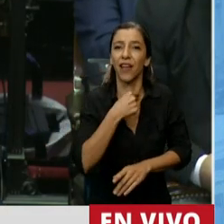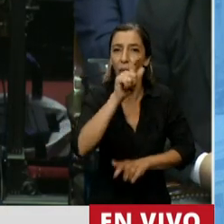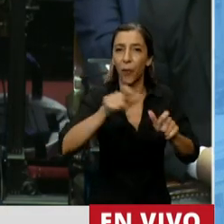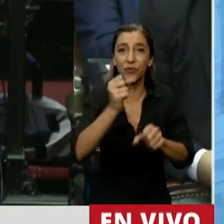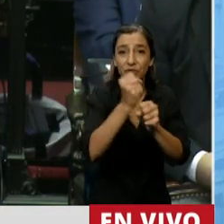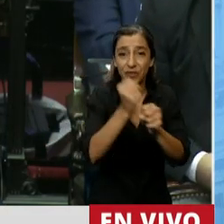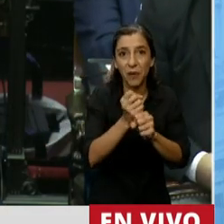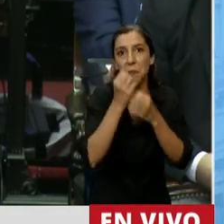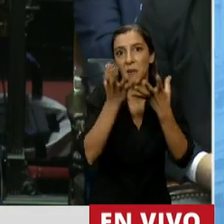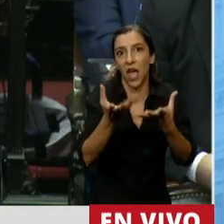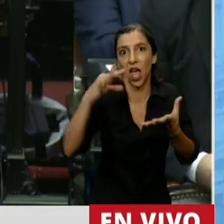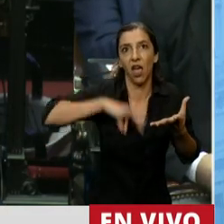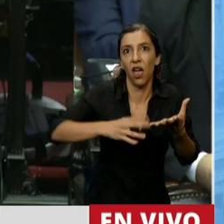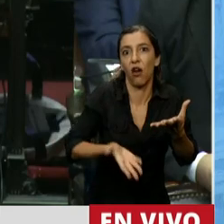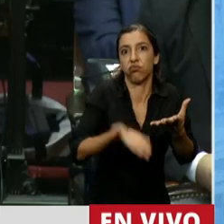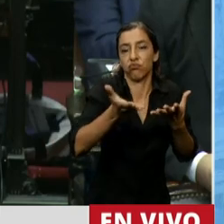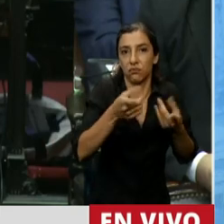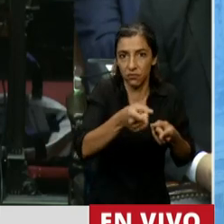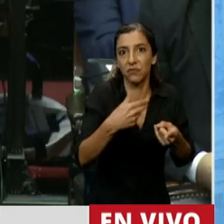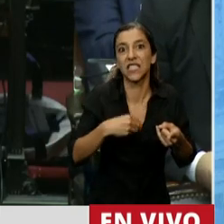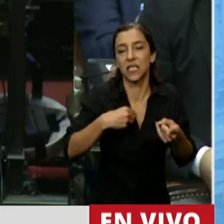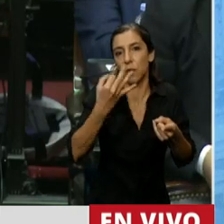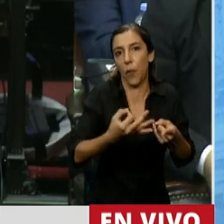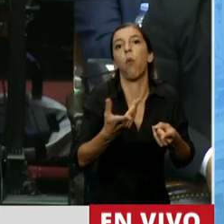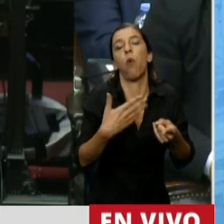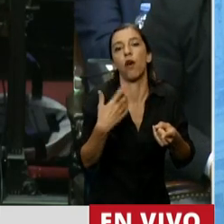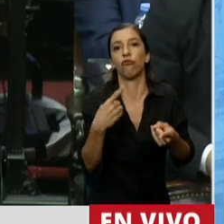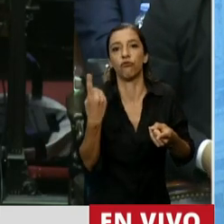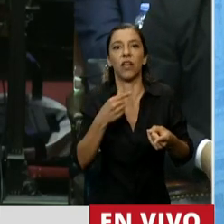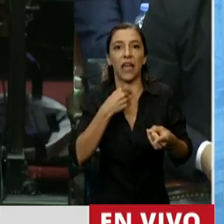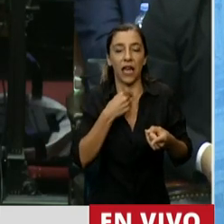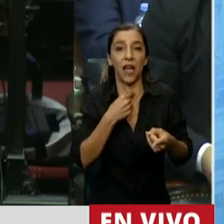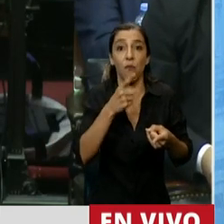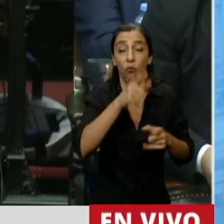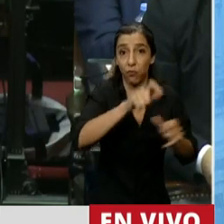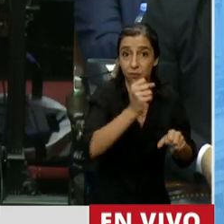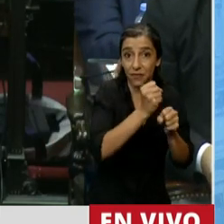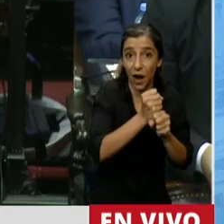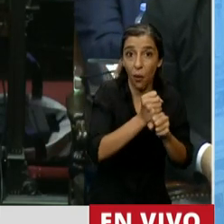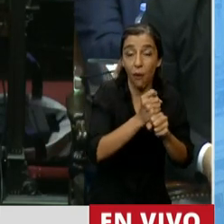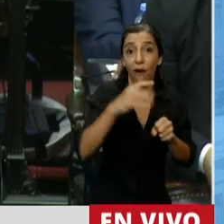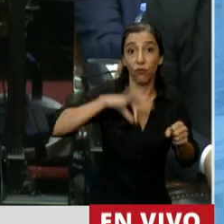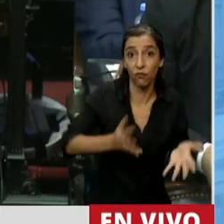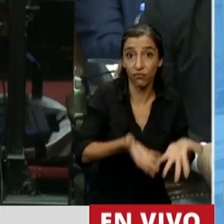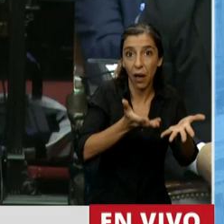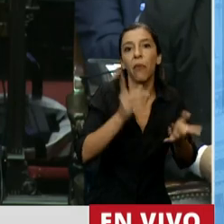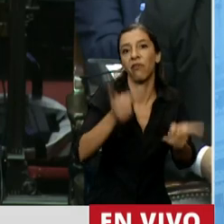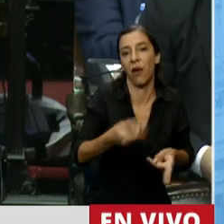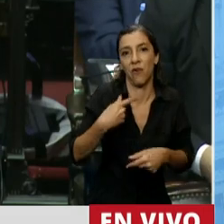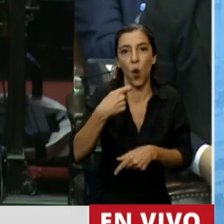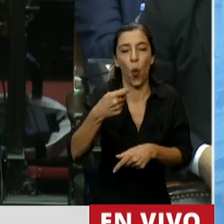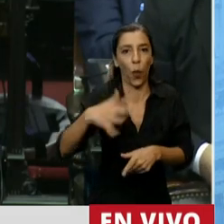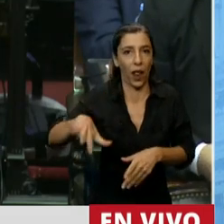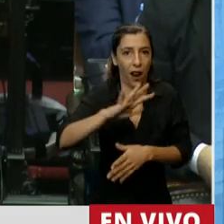acuerden para los trabajadores en actividad, también lleguen a los jubilados en la República Argentina. Y